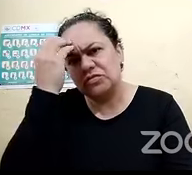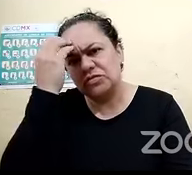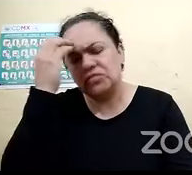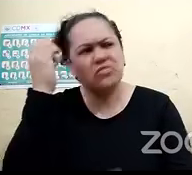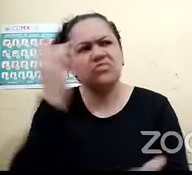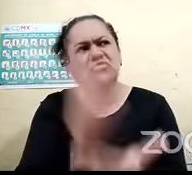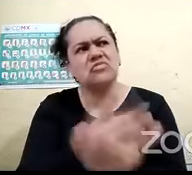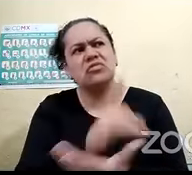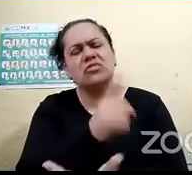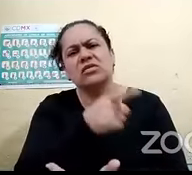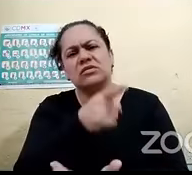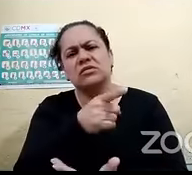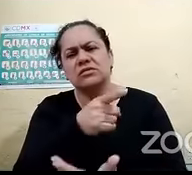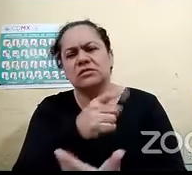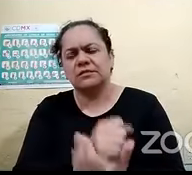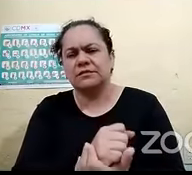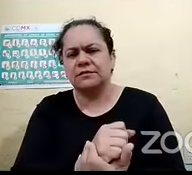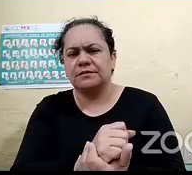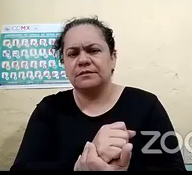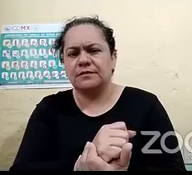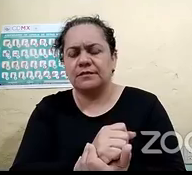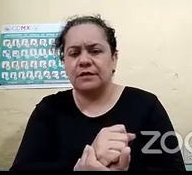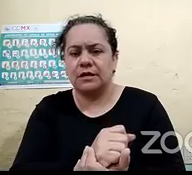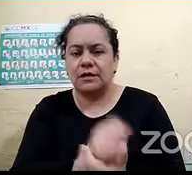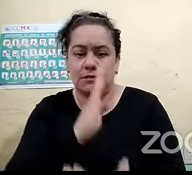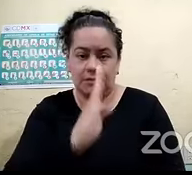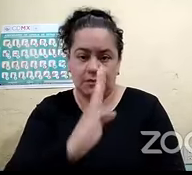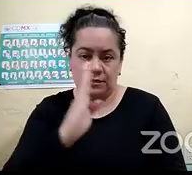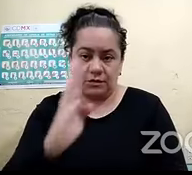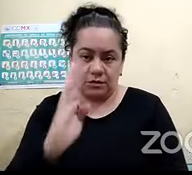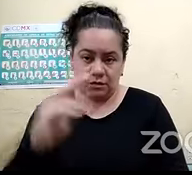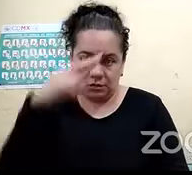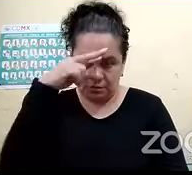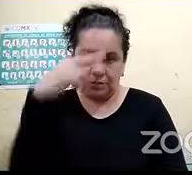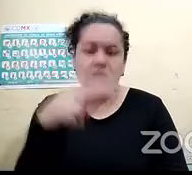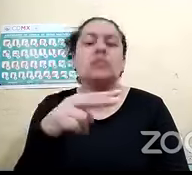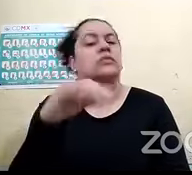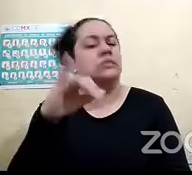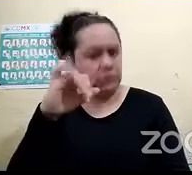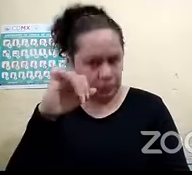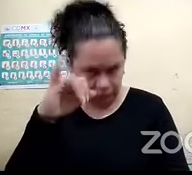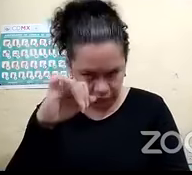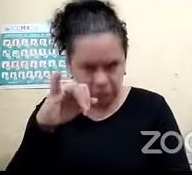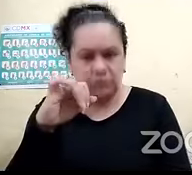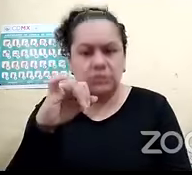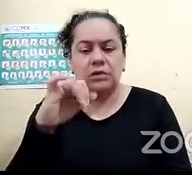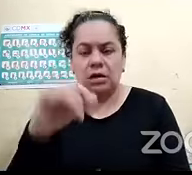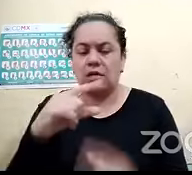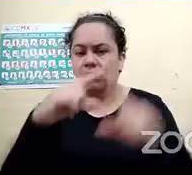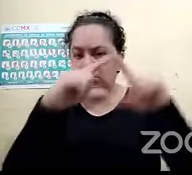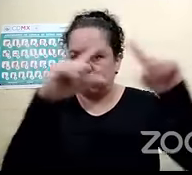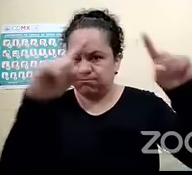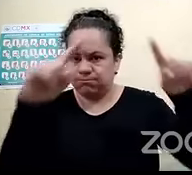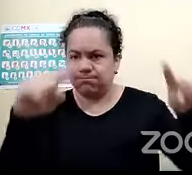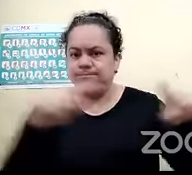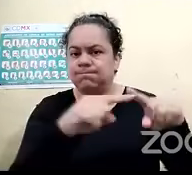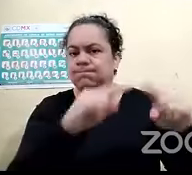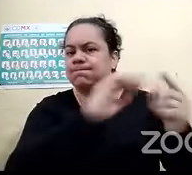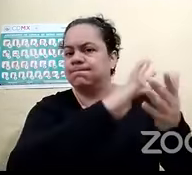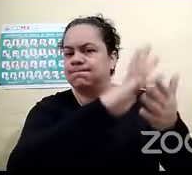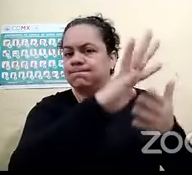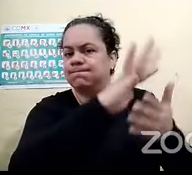darle su lugar porque sí está con toda la señalización innecesaria para